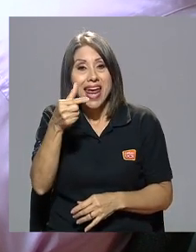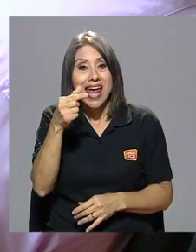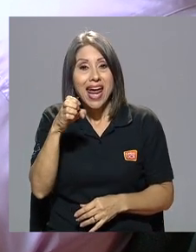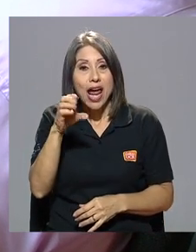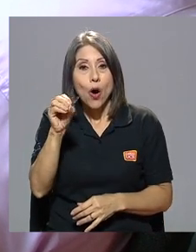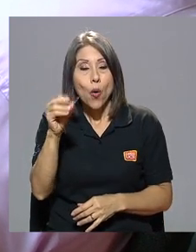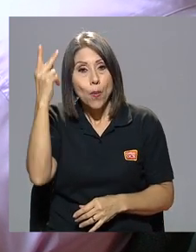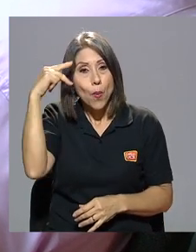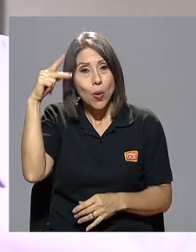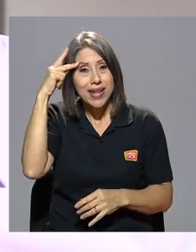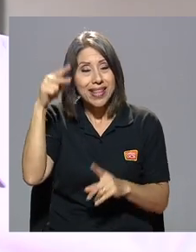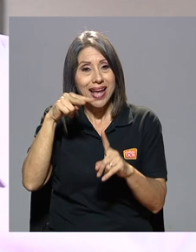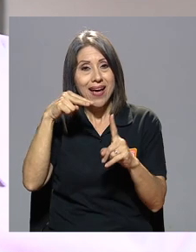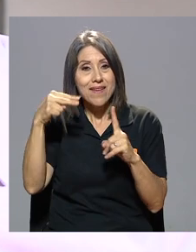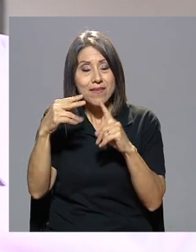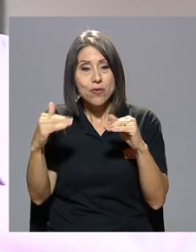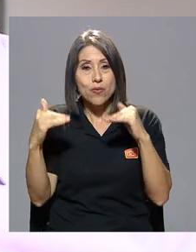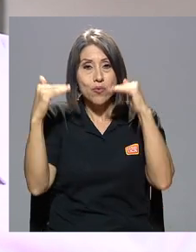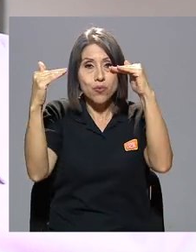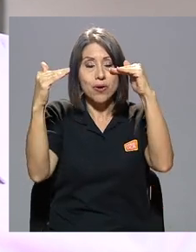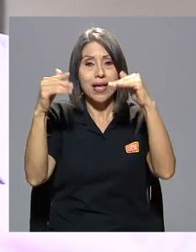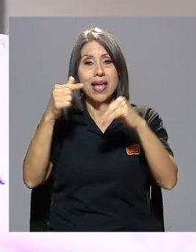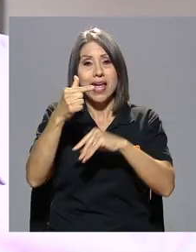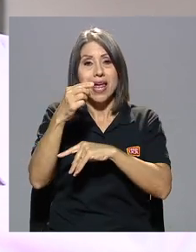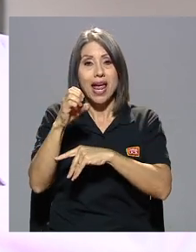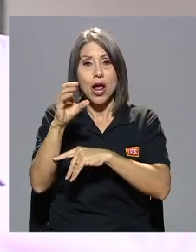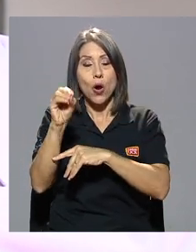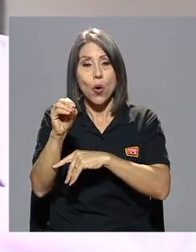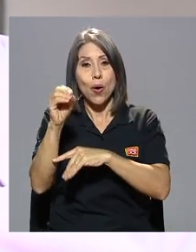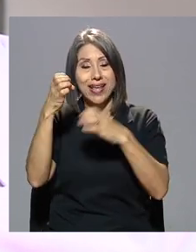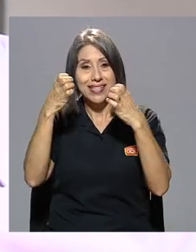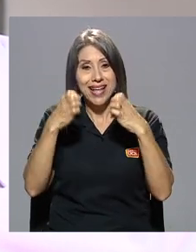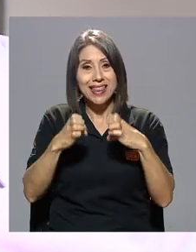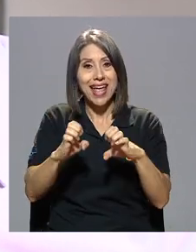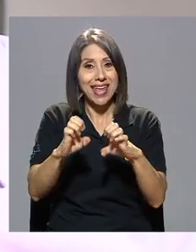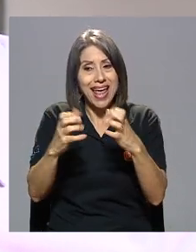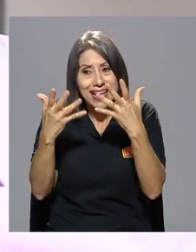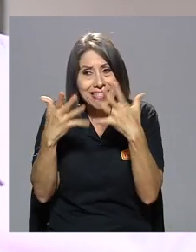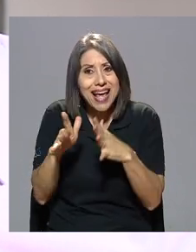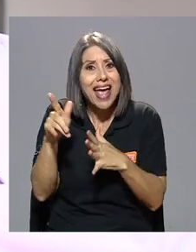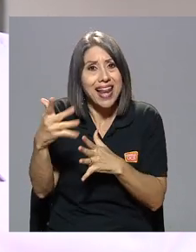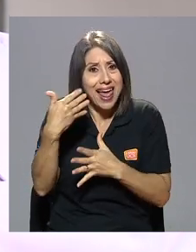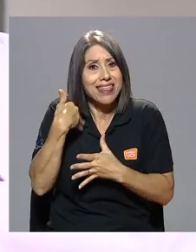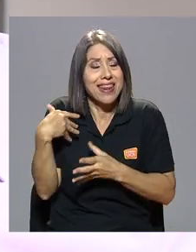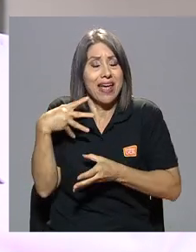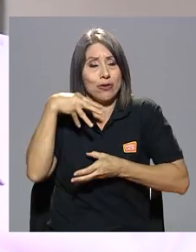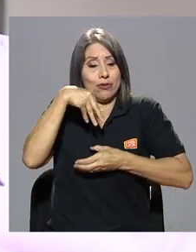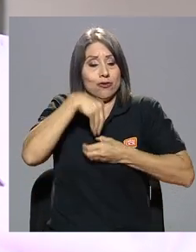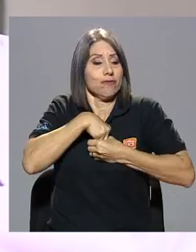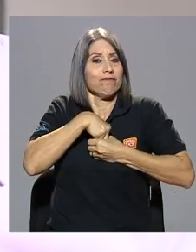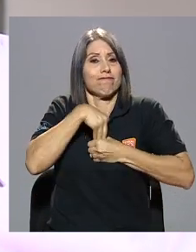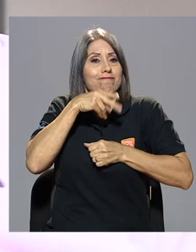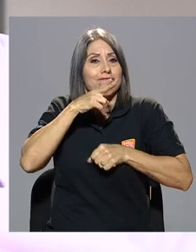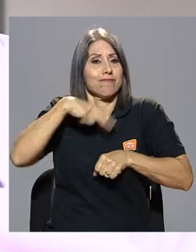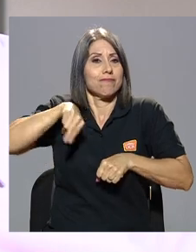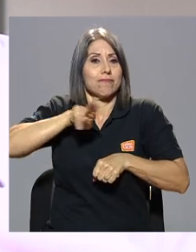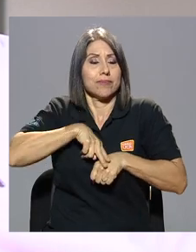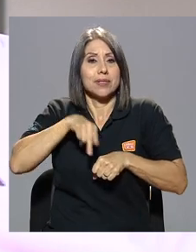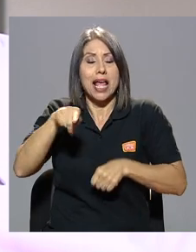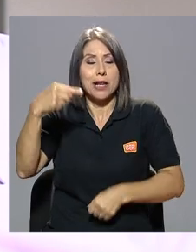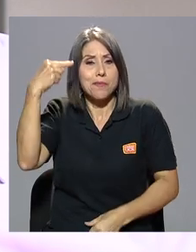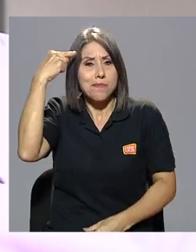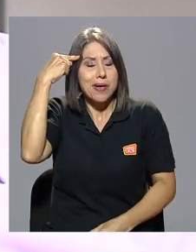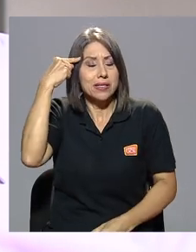ya superior y la geoestrategia como dirían la traía incorporada él tenía un